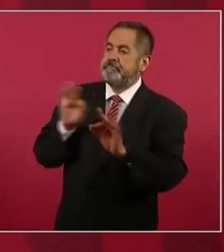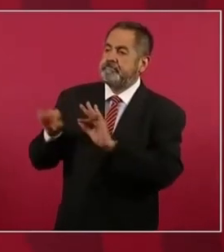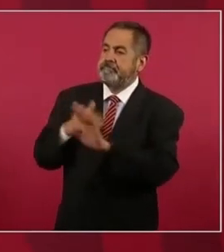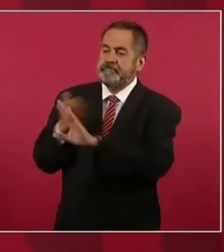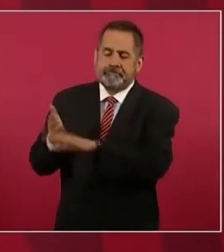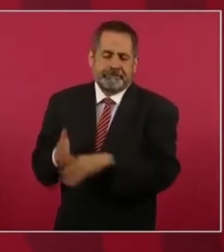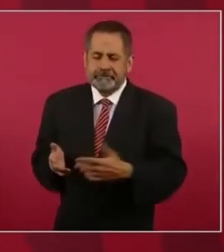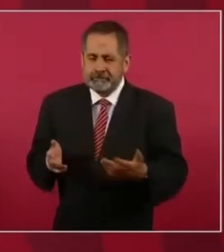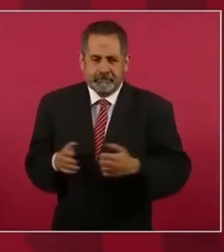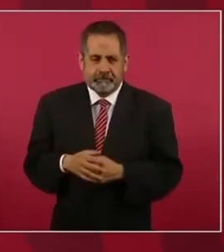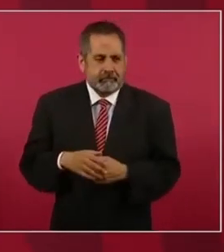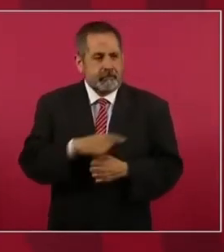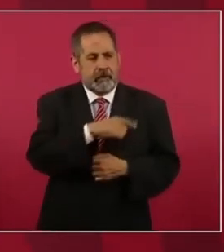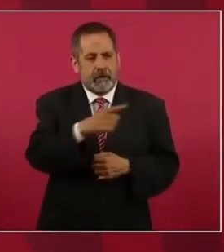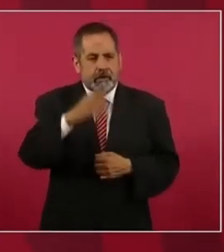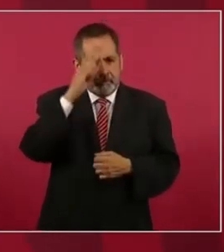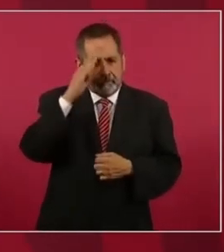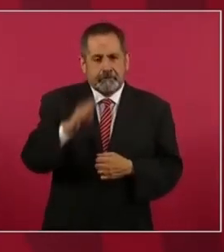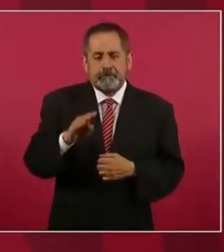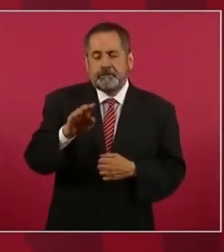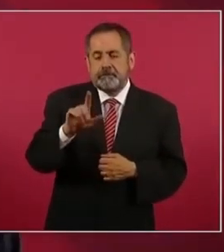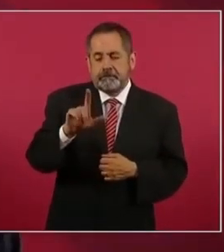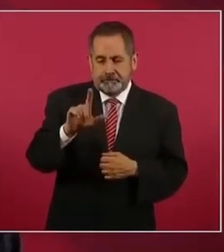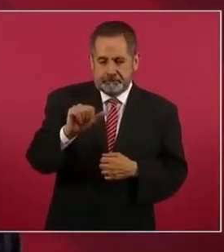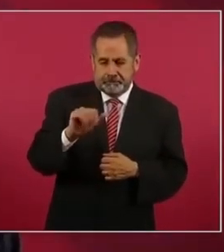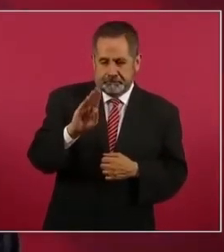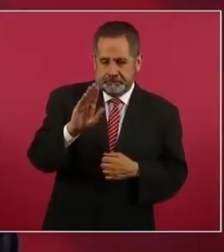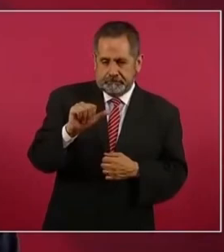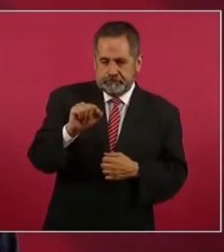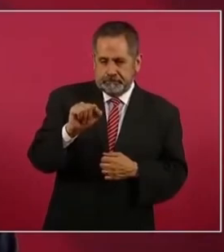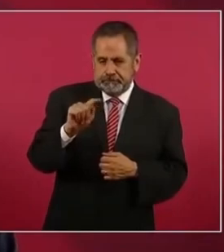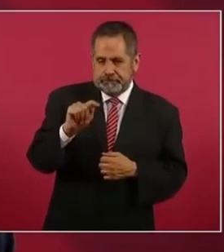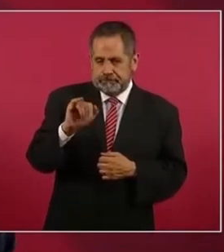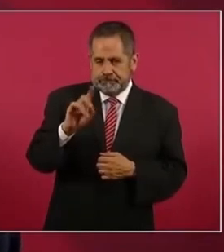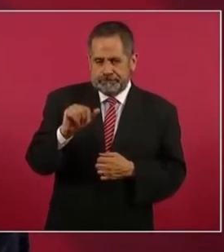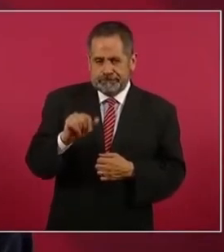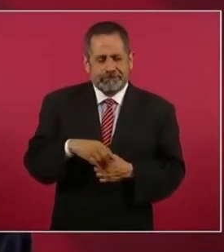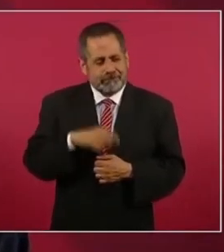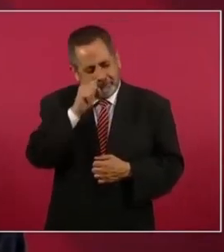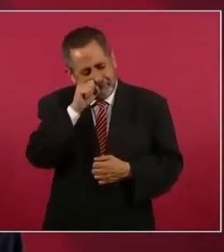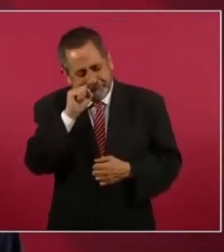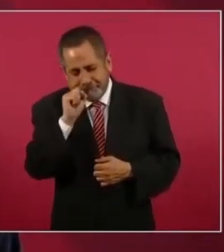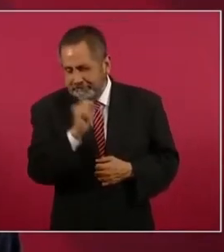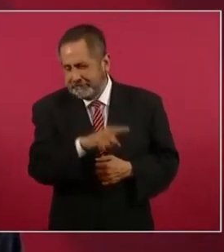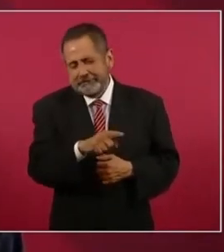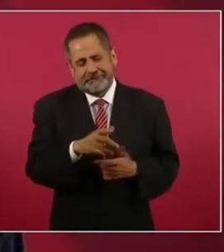El señor Labastida, lo mismo.